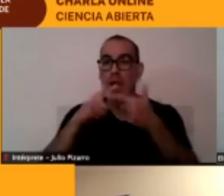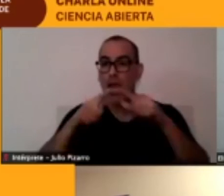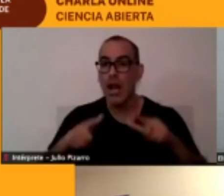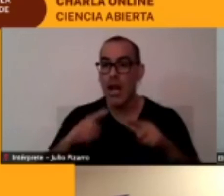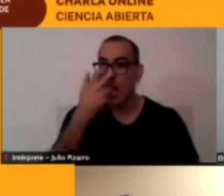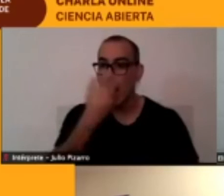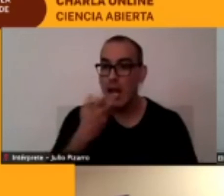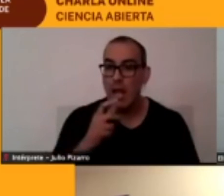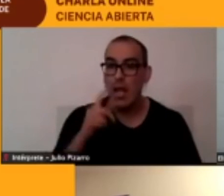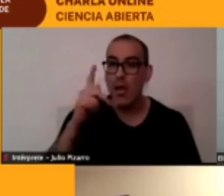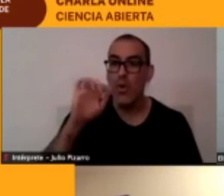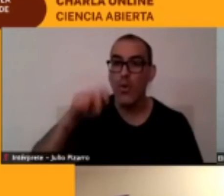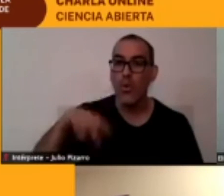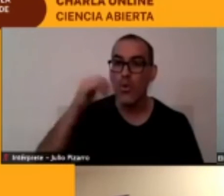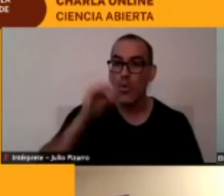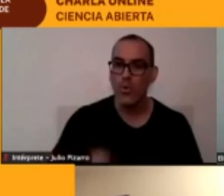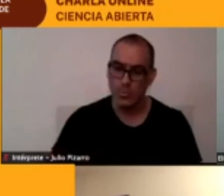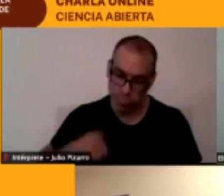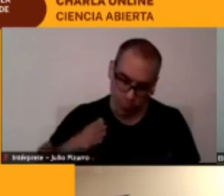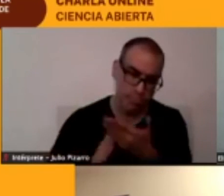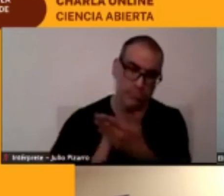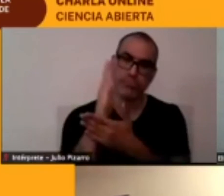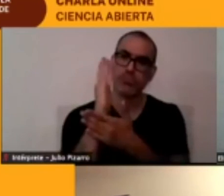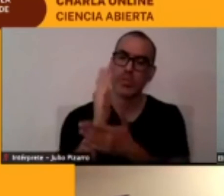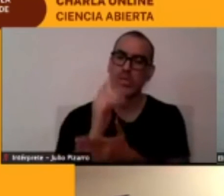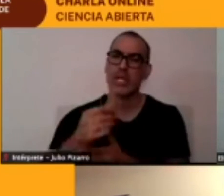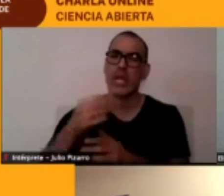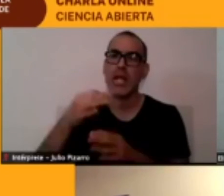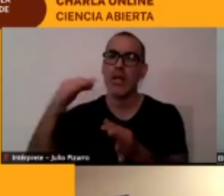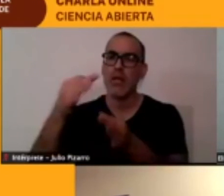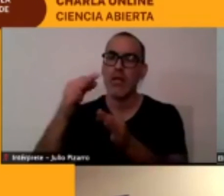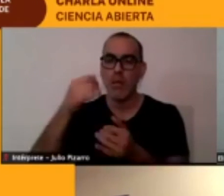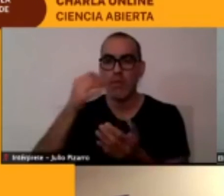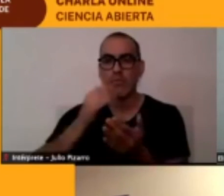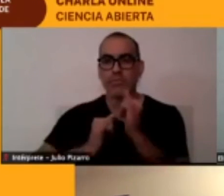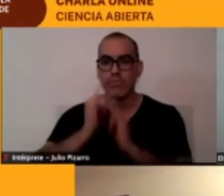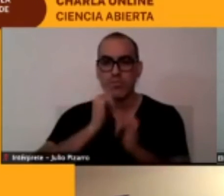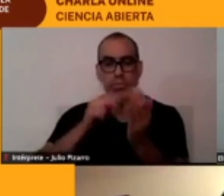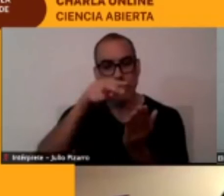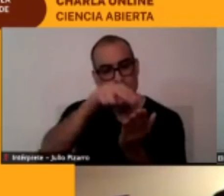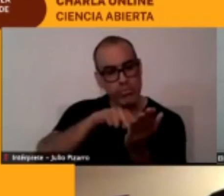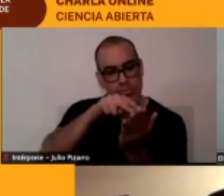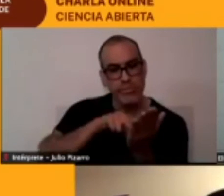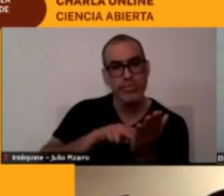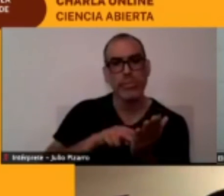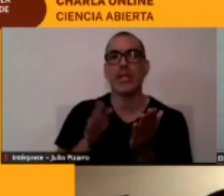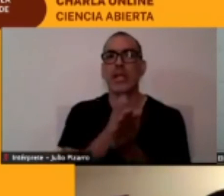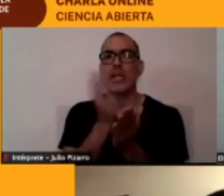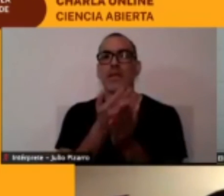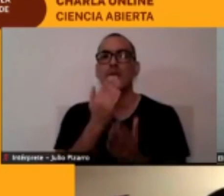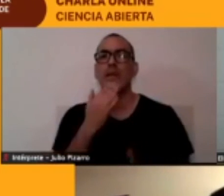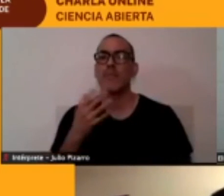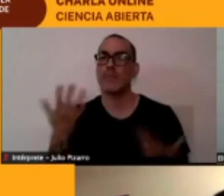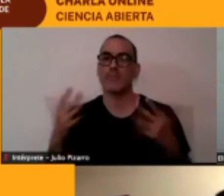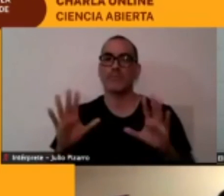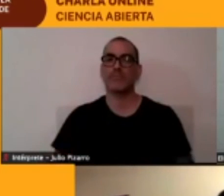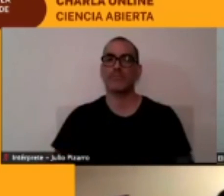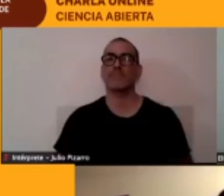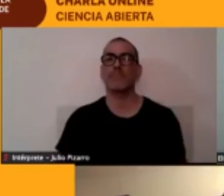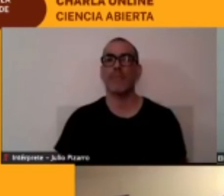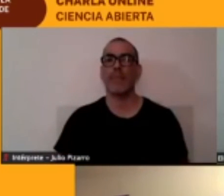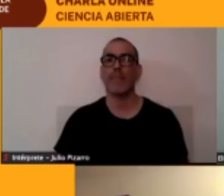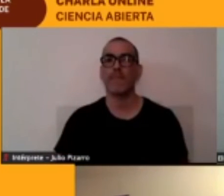todos los artículos que yo mencioné todos los libros que yo mencioné están en interés así que los invito